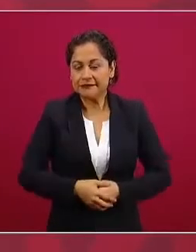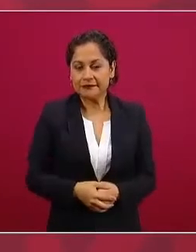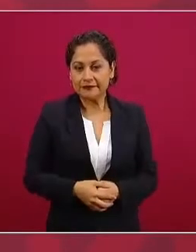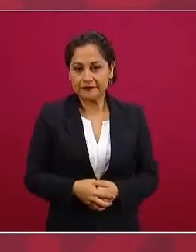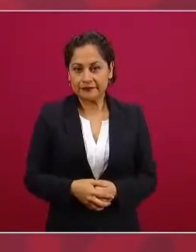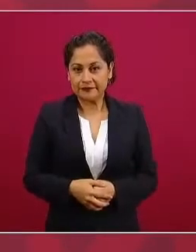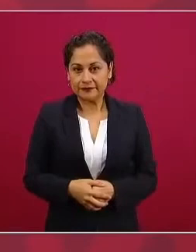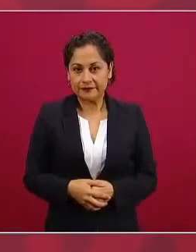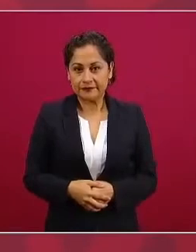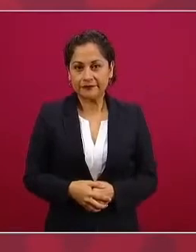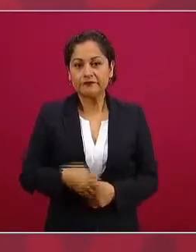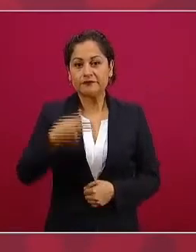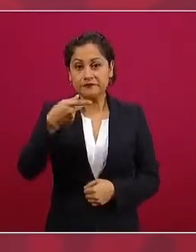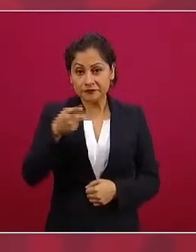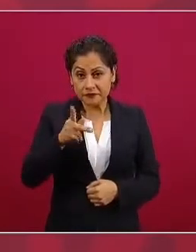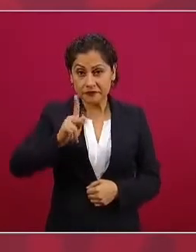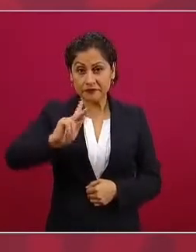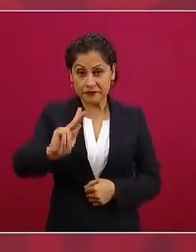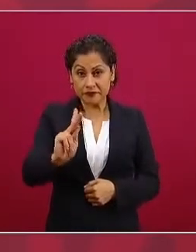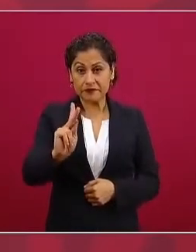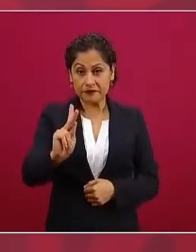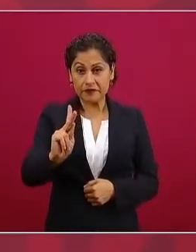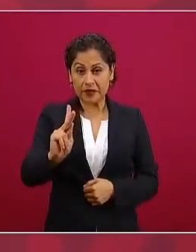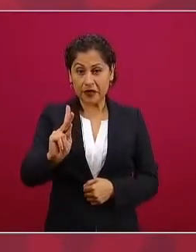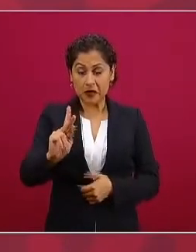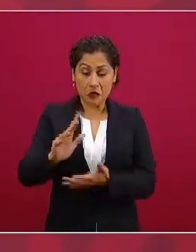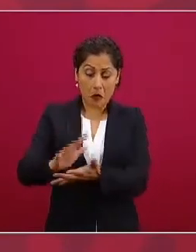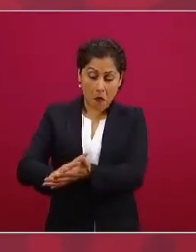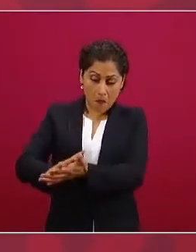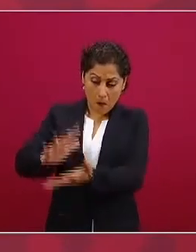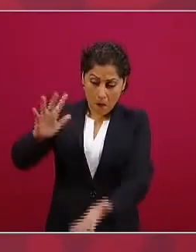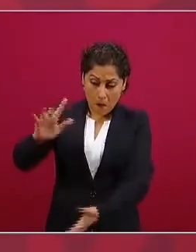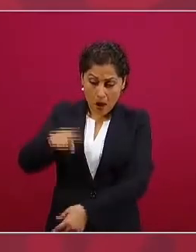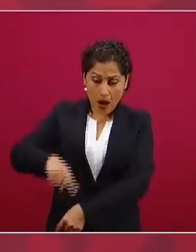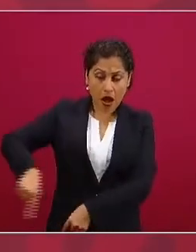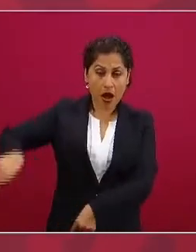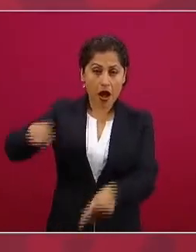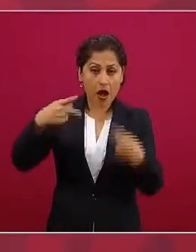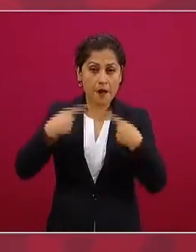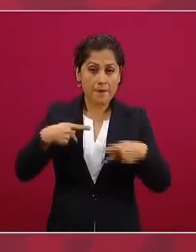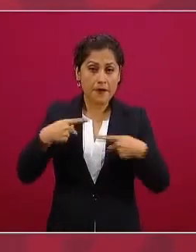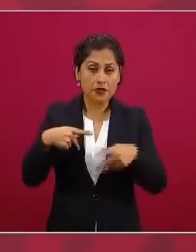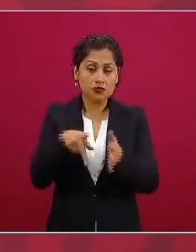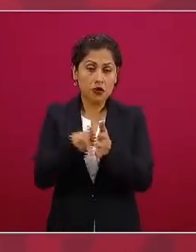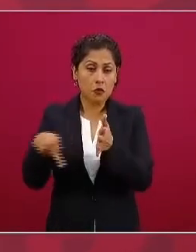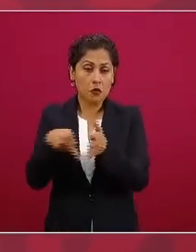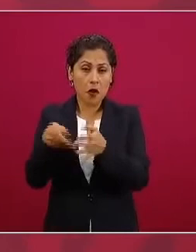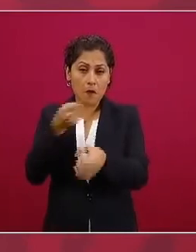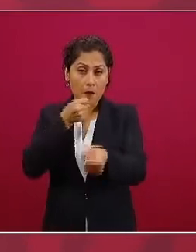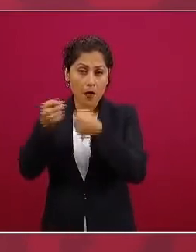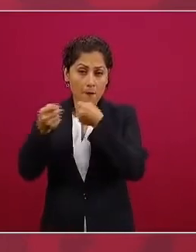en general ¿cuántos editorialistas hay